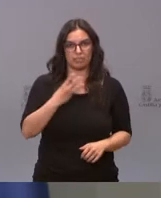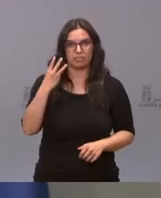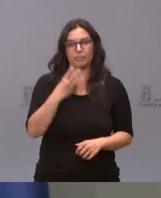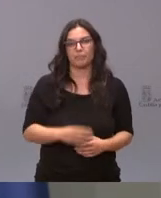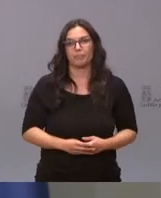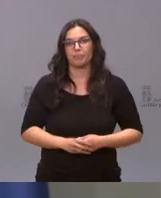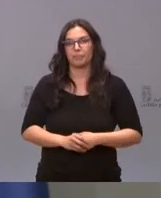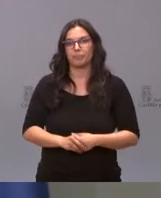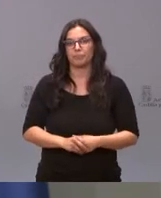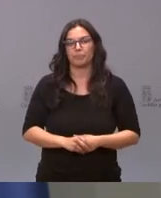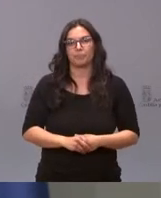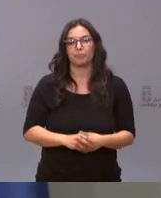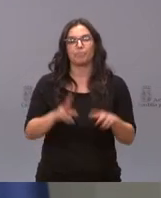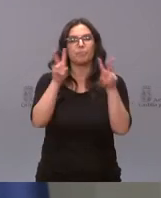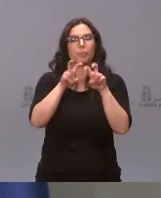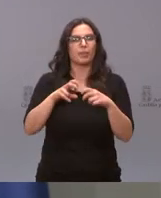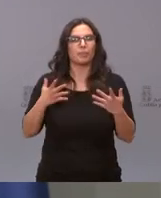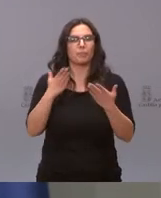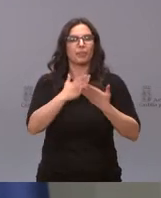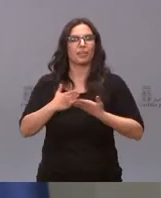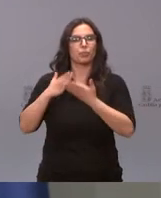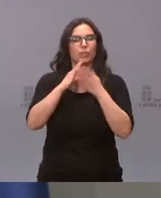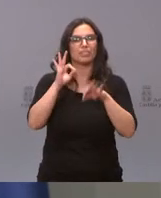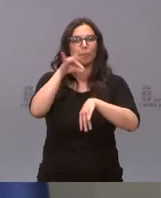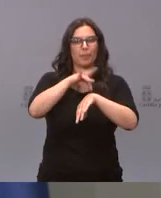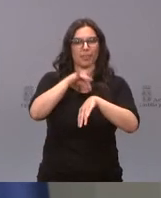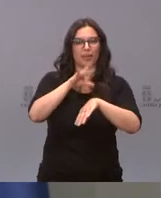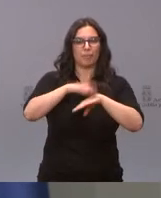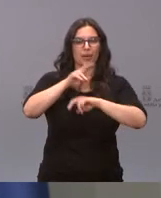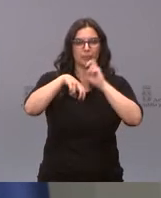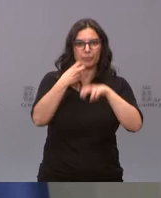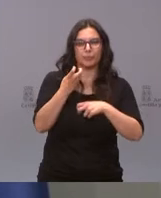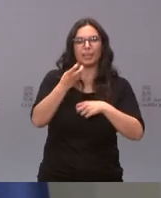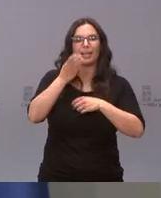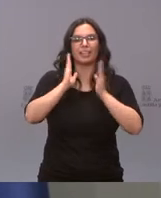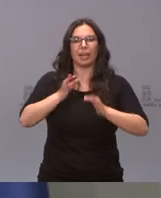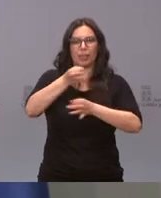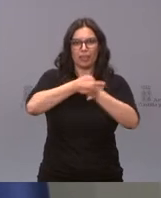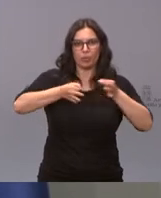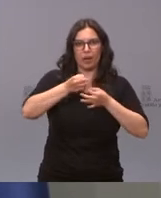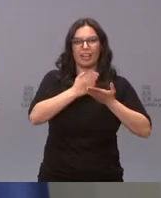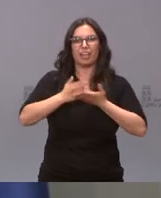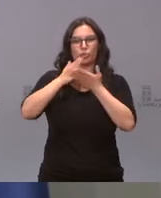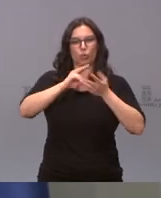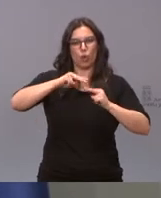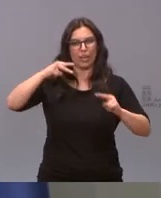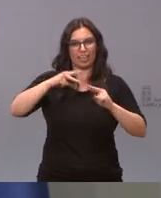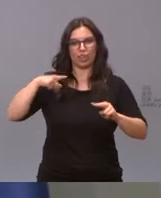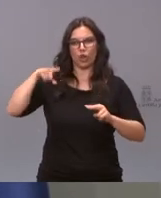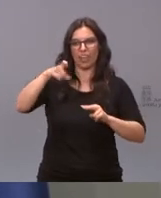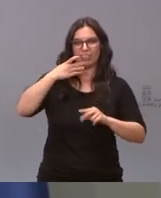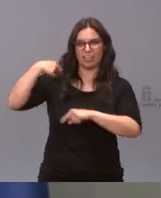para estudios de medicina regenerativa, terapia celular, estudio genético del cáncer hereditario y